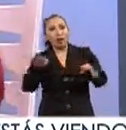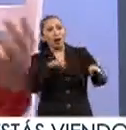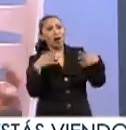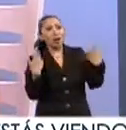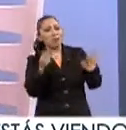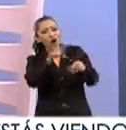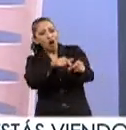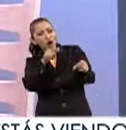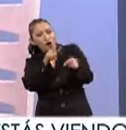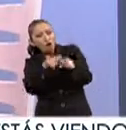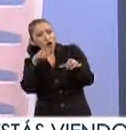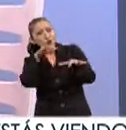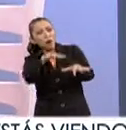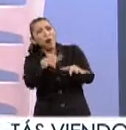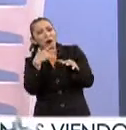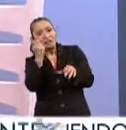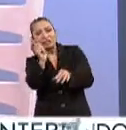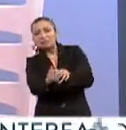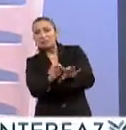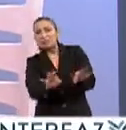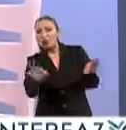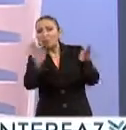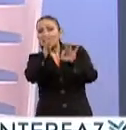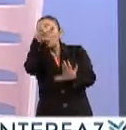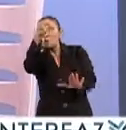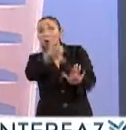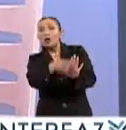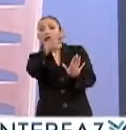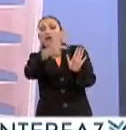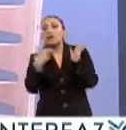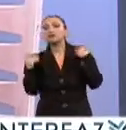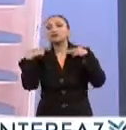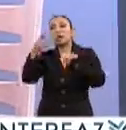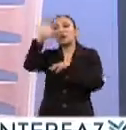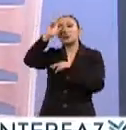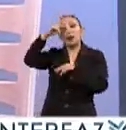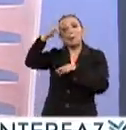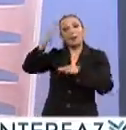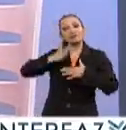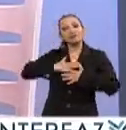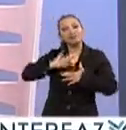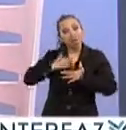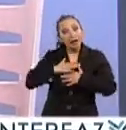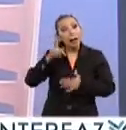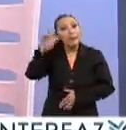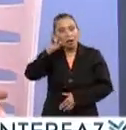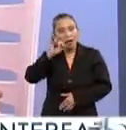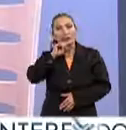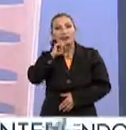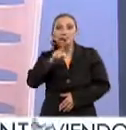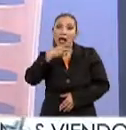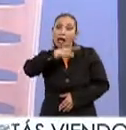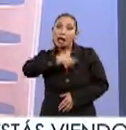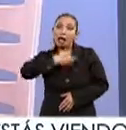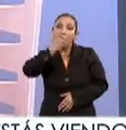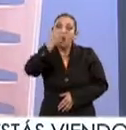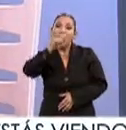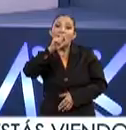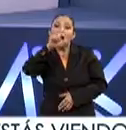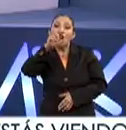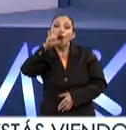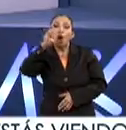por su colorido por su gran significado y por cómo representa la cultura mexicana mañana también es Halloween que se vale